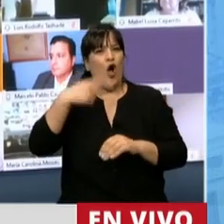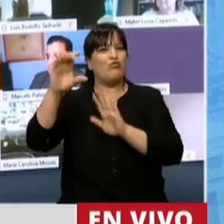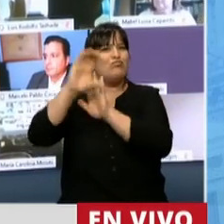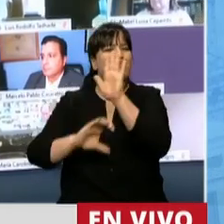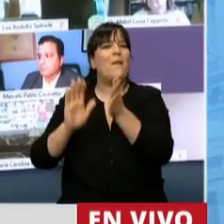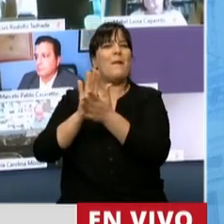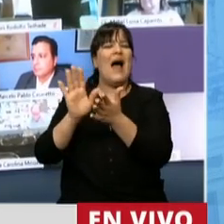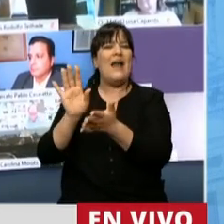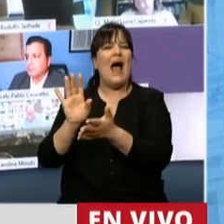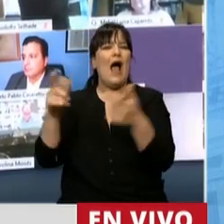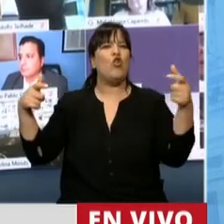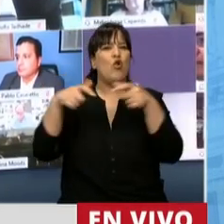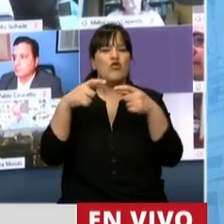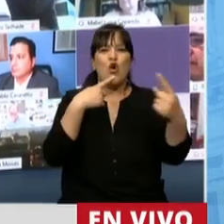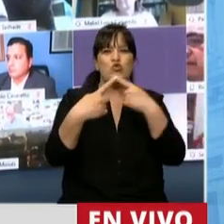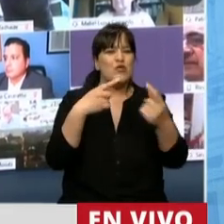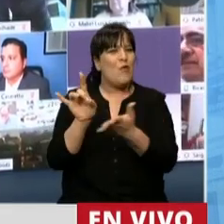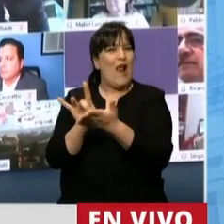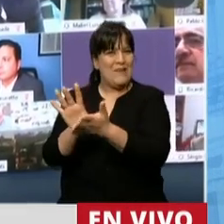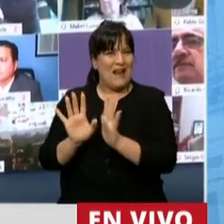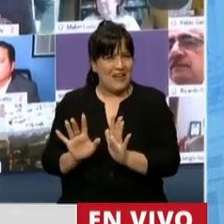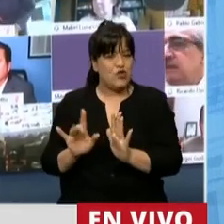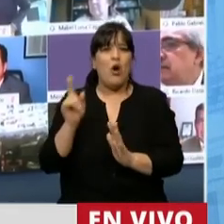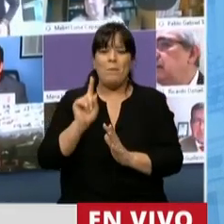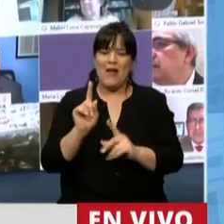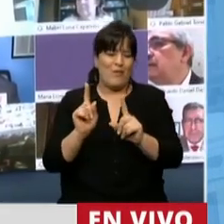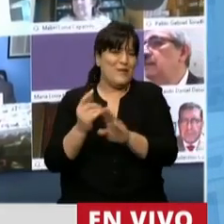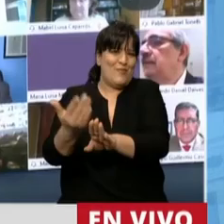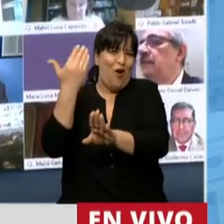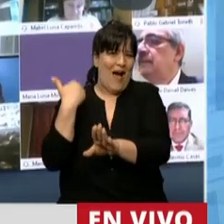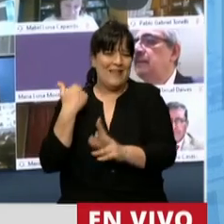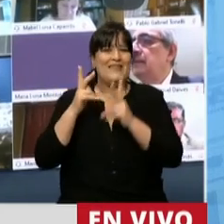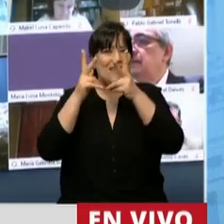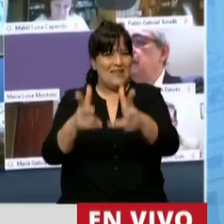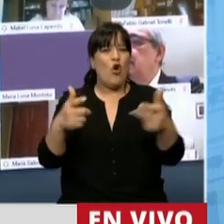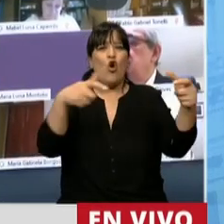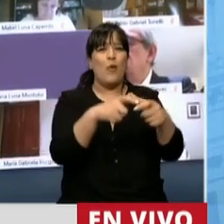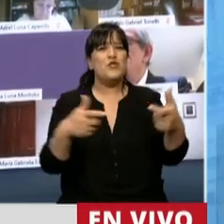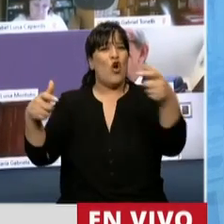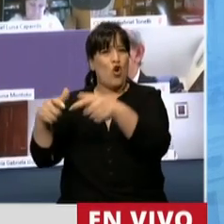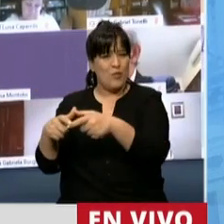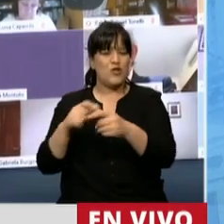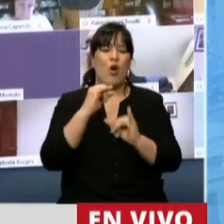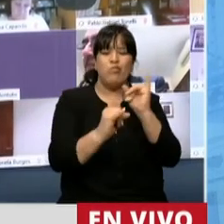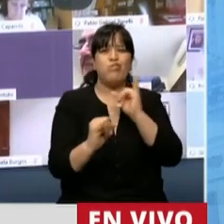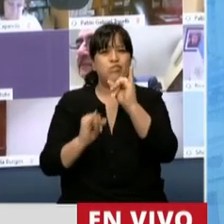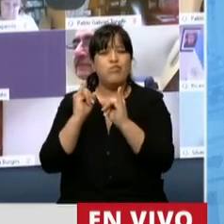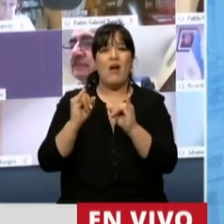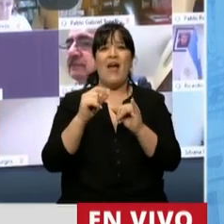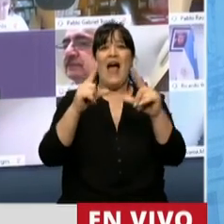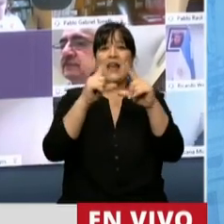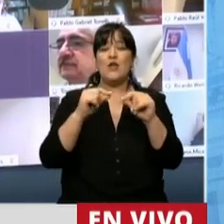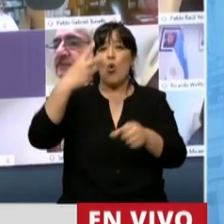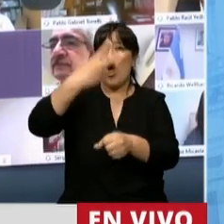eliminación del consejo consultivo pero que también como hemos explicado en el debate en comisiones al final del